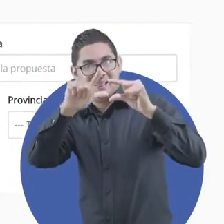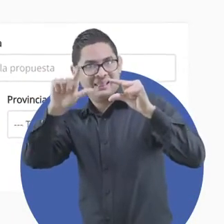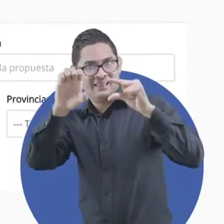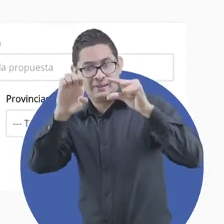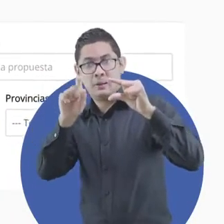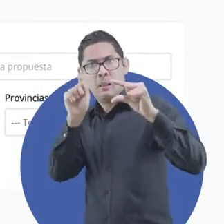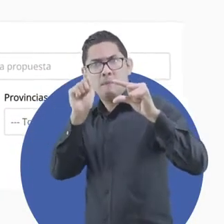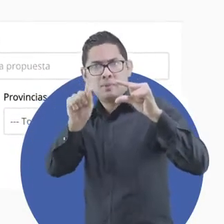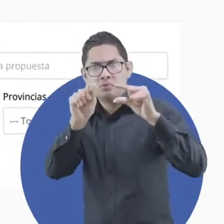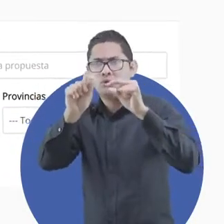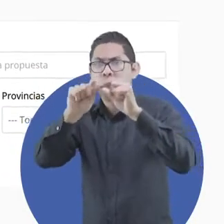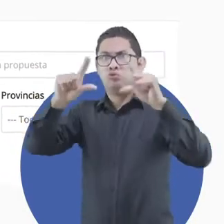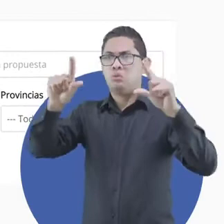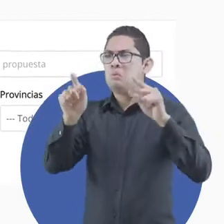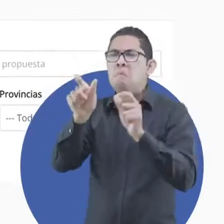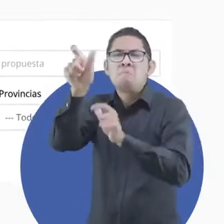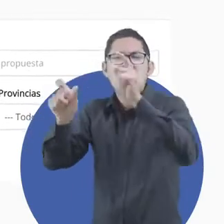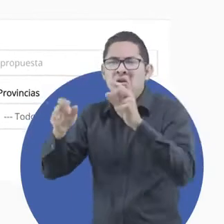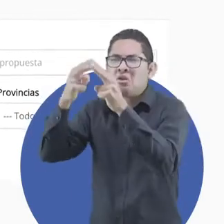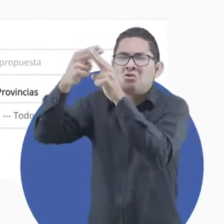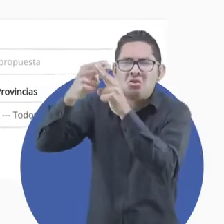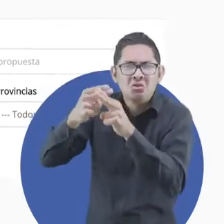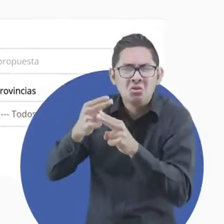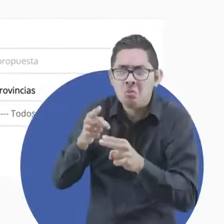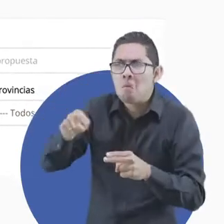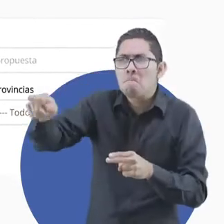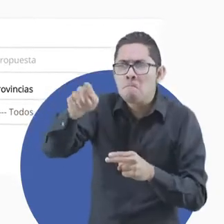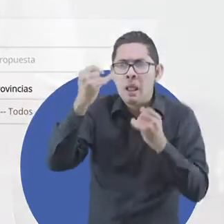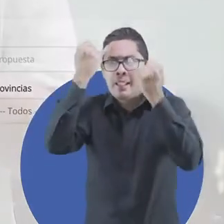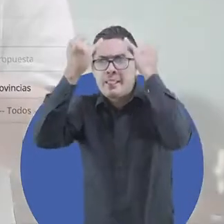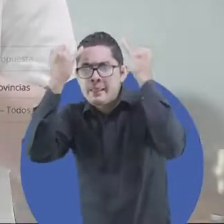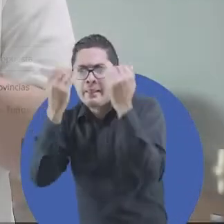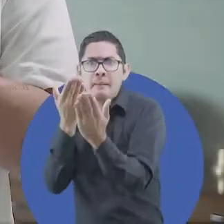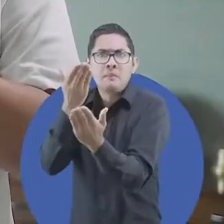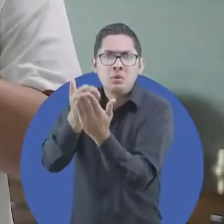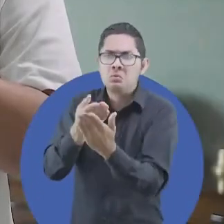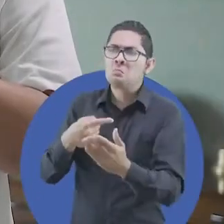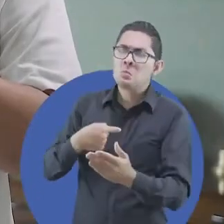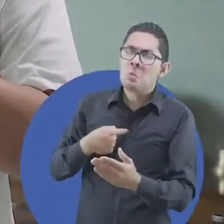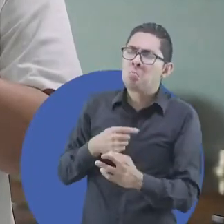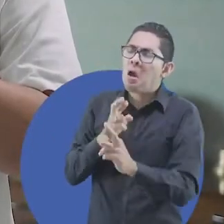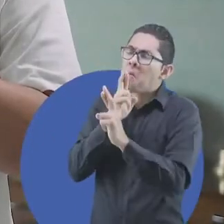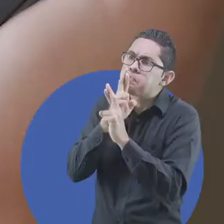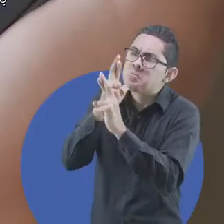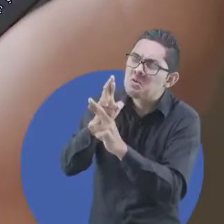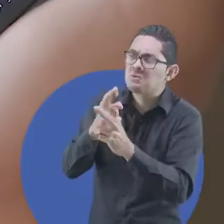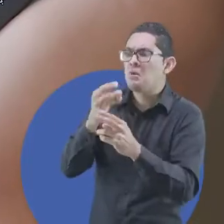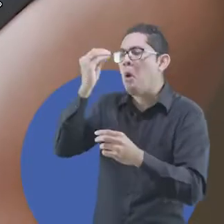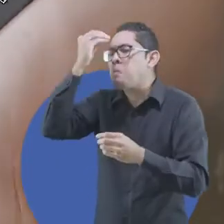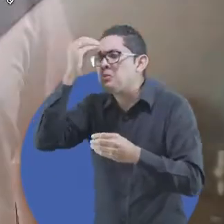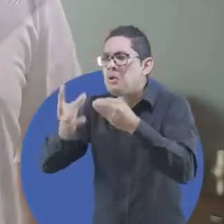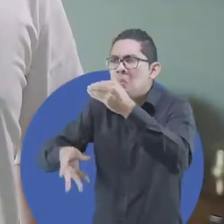de otros participantes con nombres propios y podrás responder, comentar la propuesta y enviar tus comentarios.